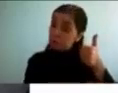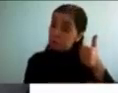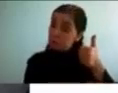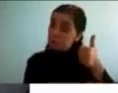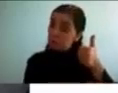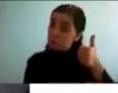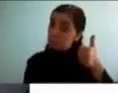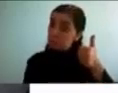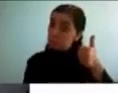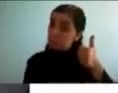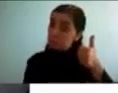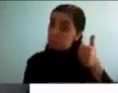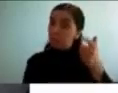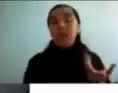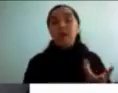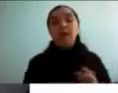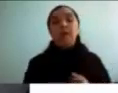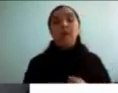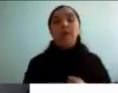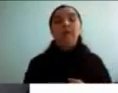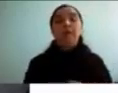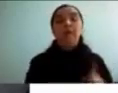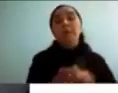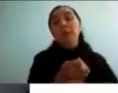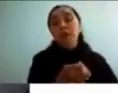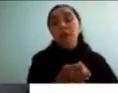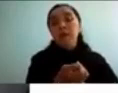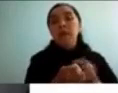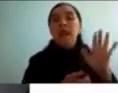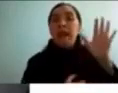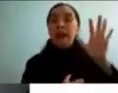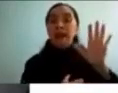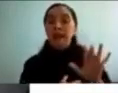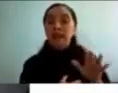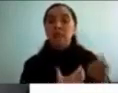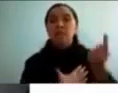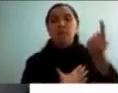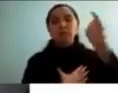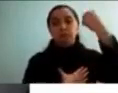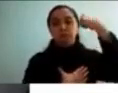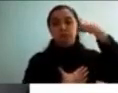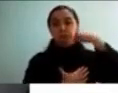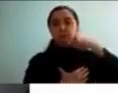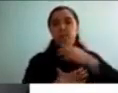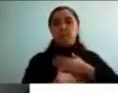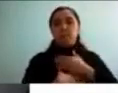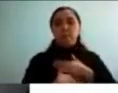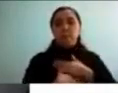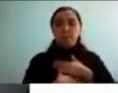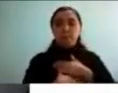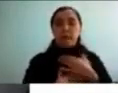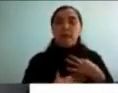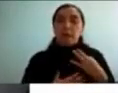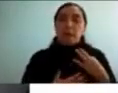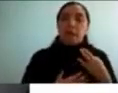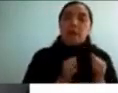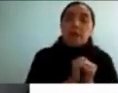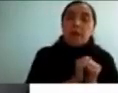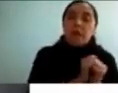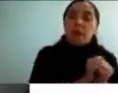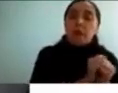pues suelen estar asociados rasgos de introversión de dependencia de inmadurez etc